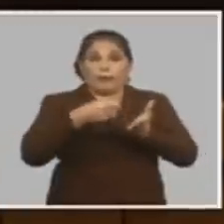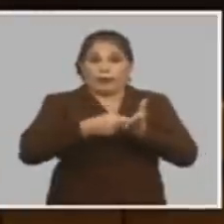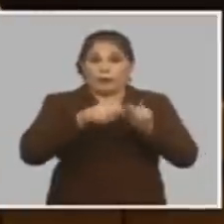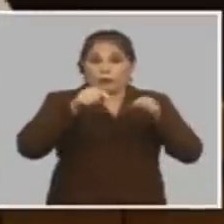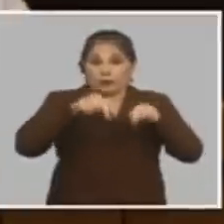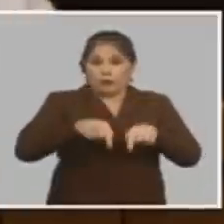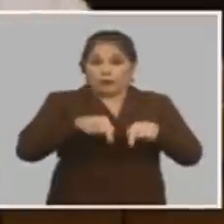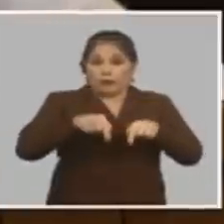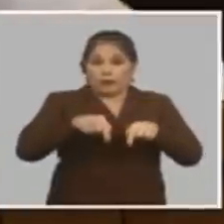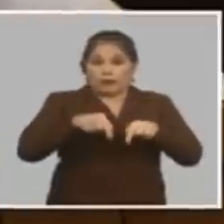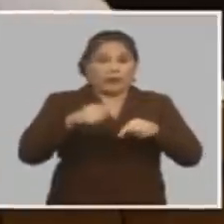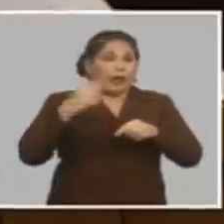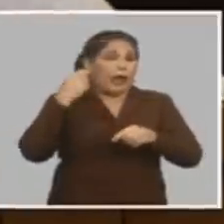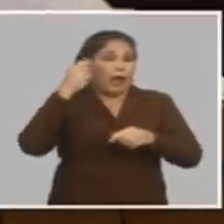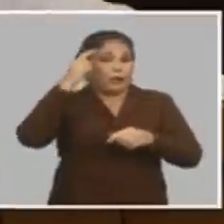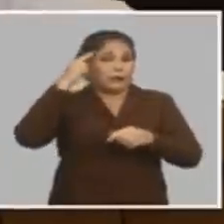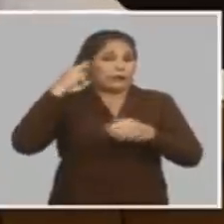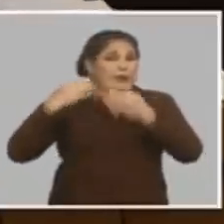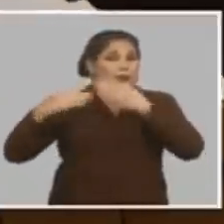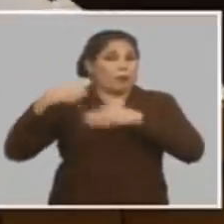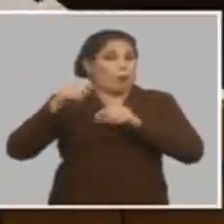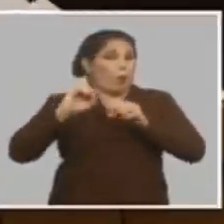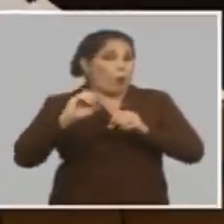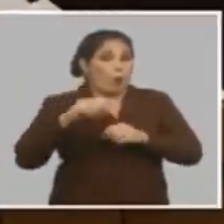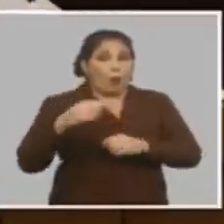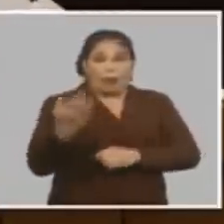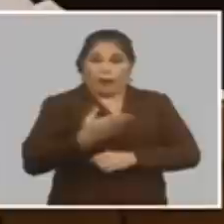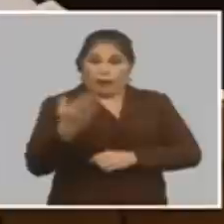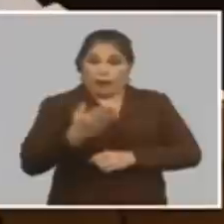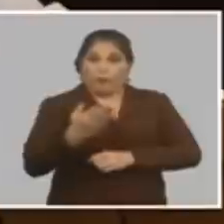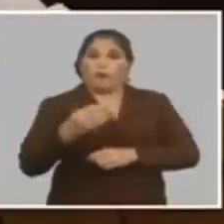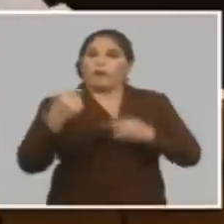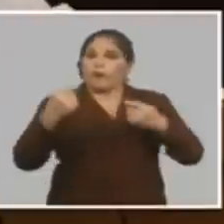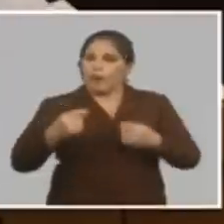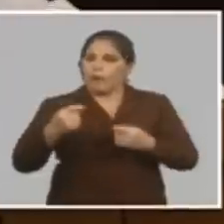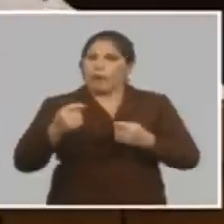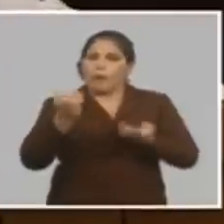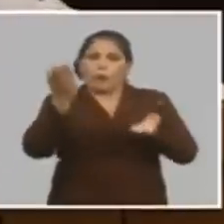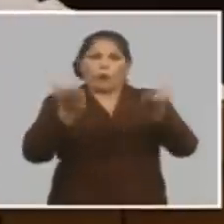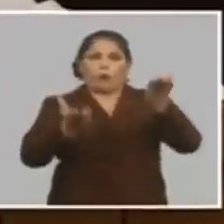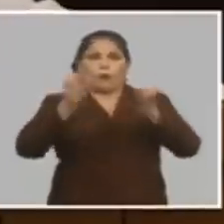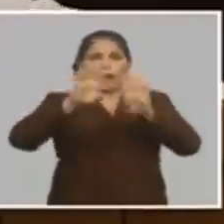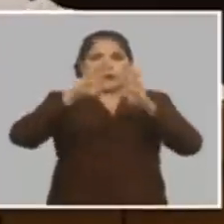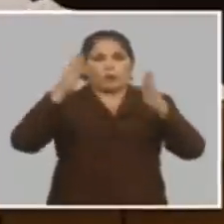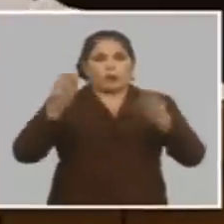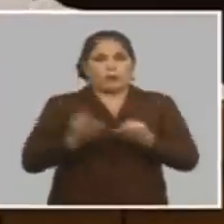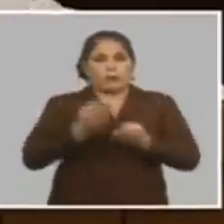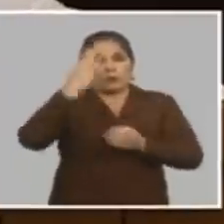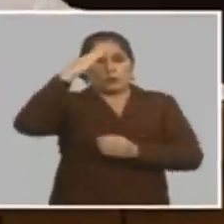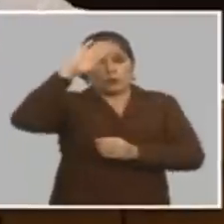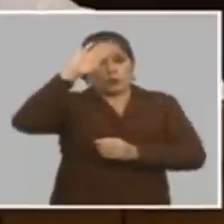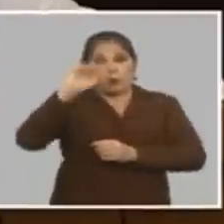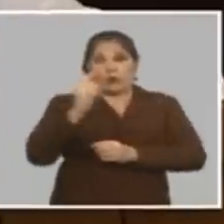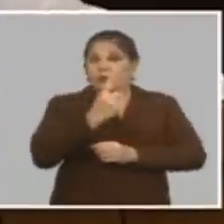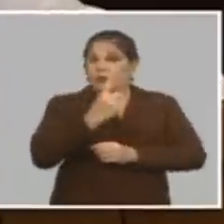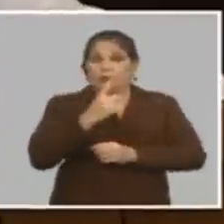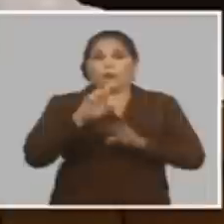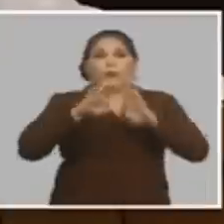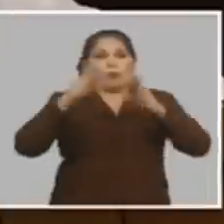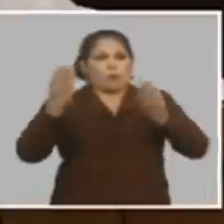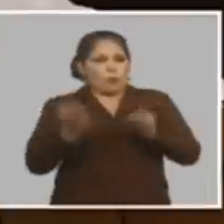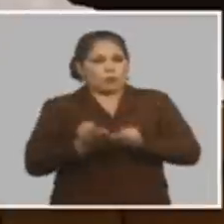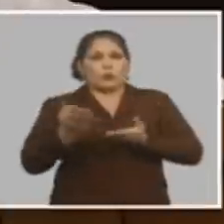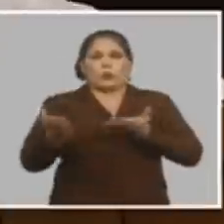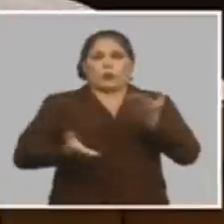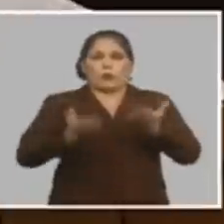en el tiempo o lo más rápido posible tendremos que irnos comparando con el mundo entonces fíjense